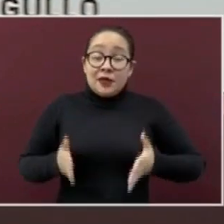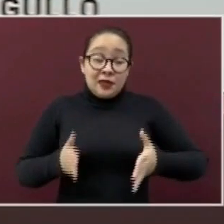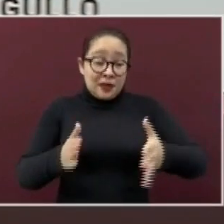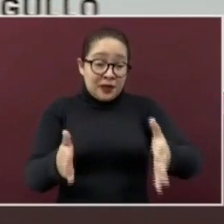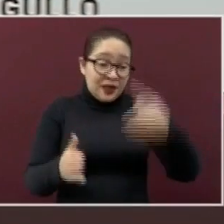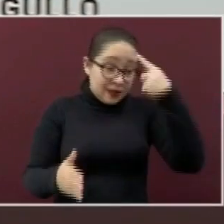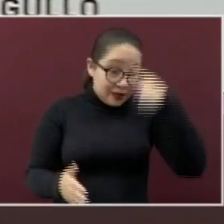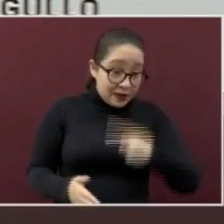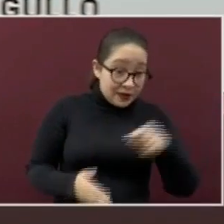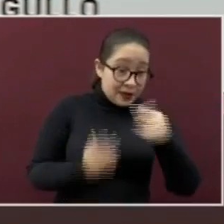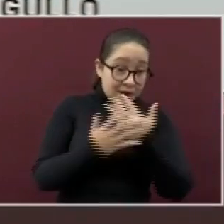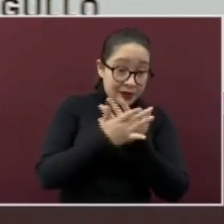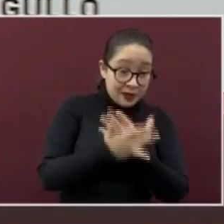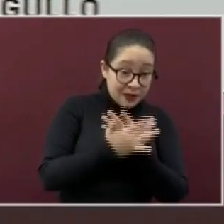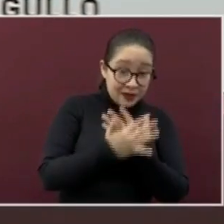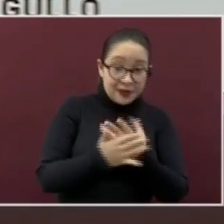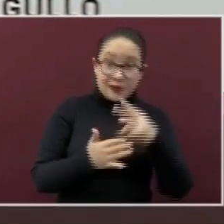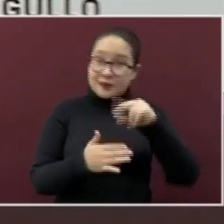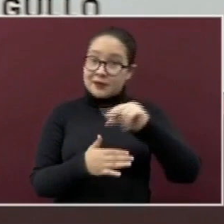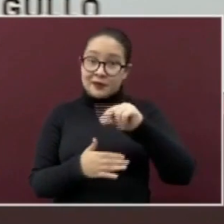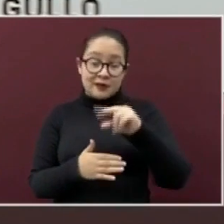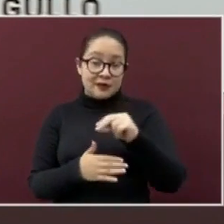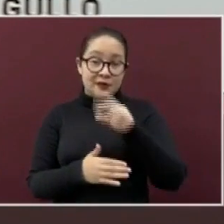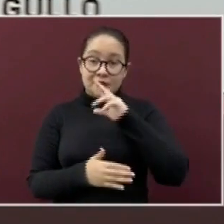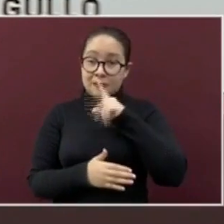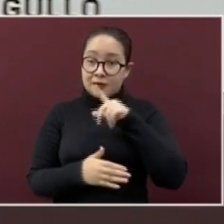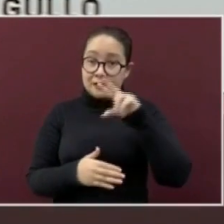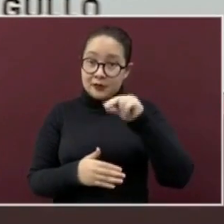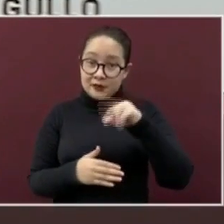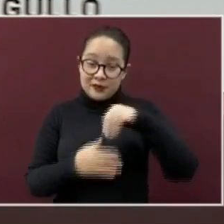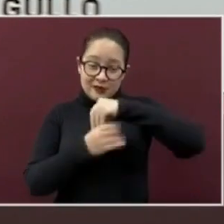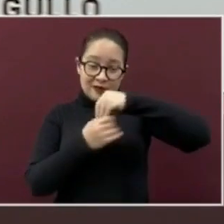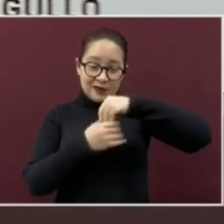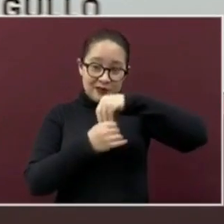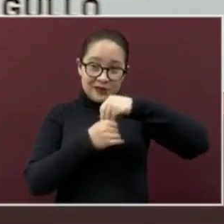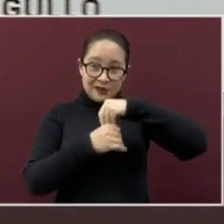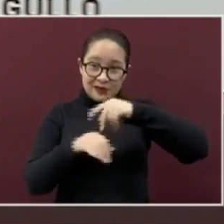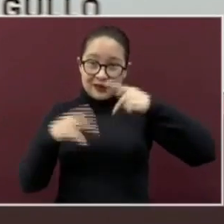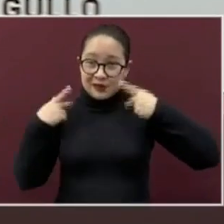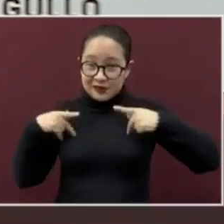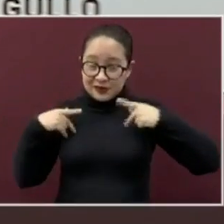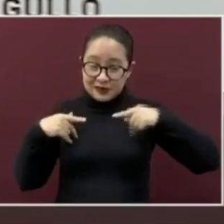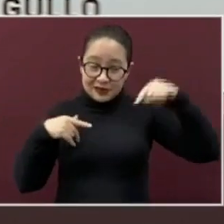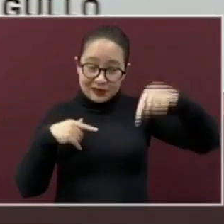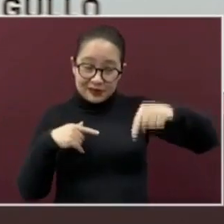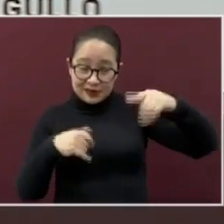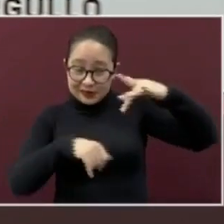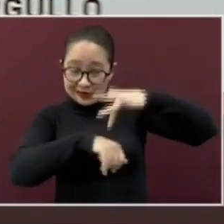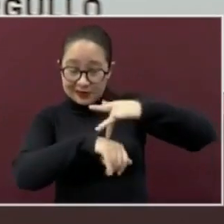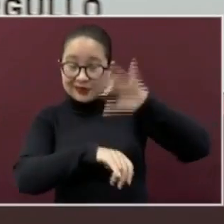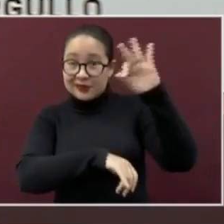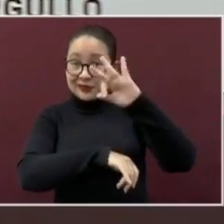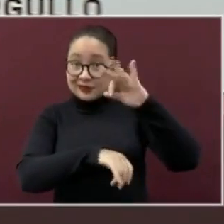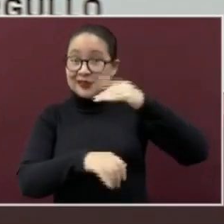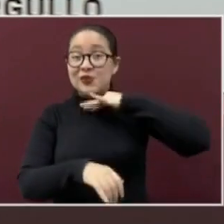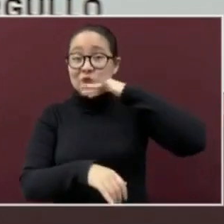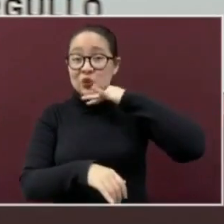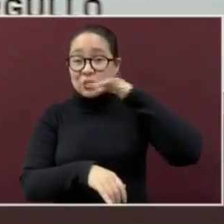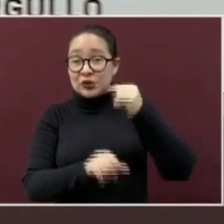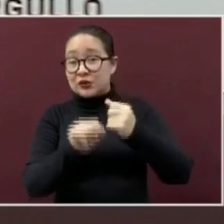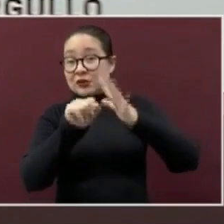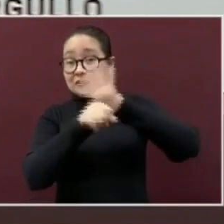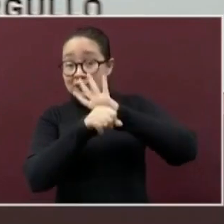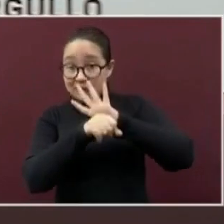sitios para la espera del transporte público. Para evitar tocar la superficie que puede estar contaminada